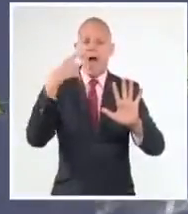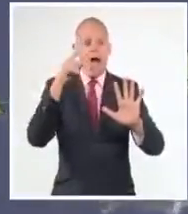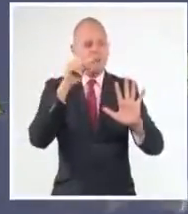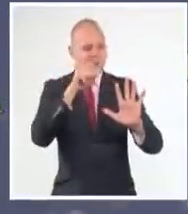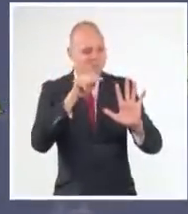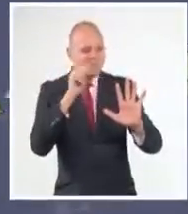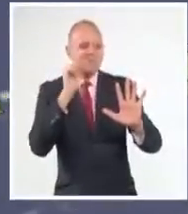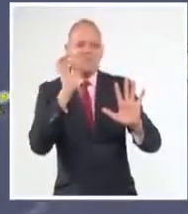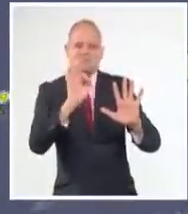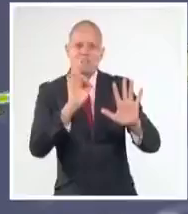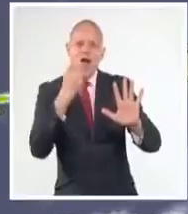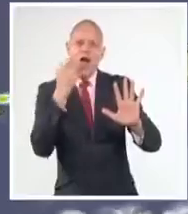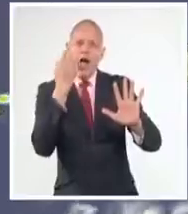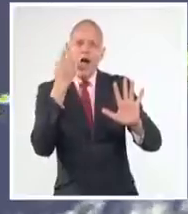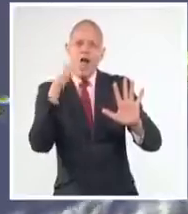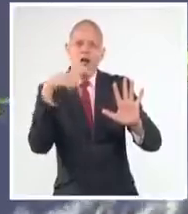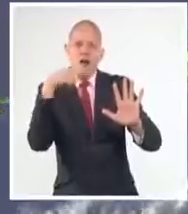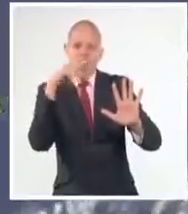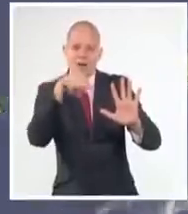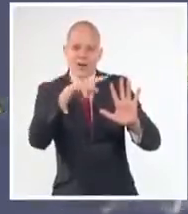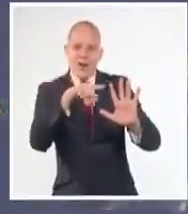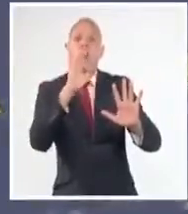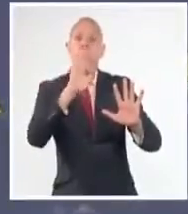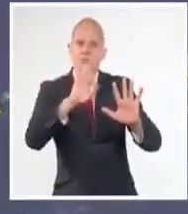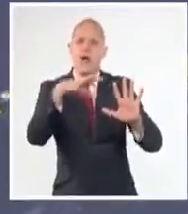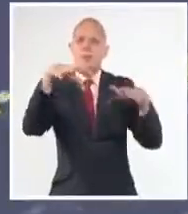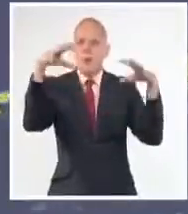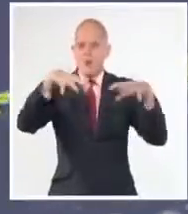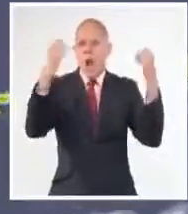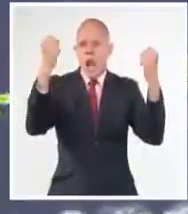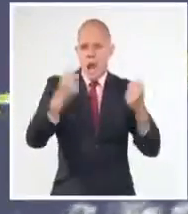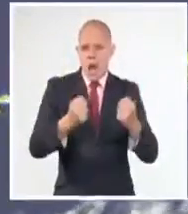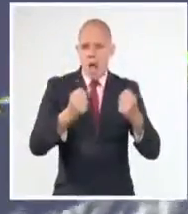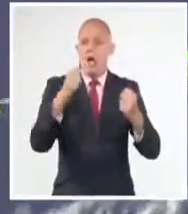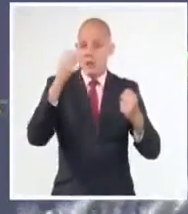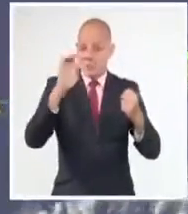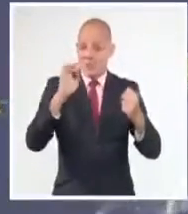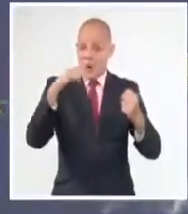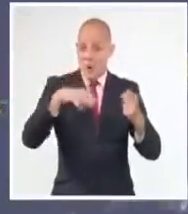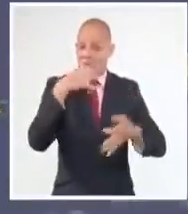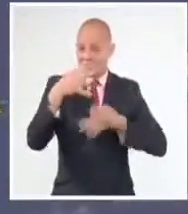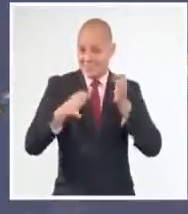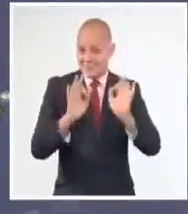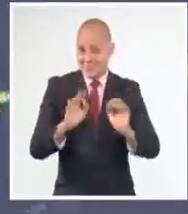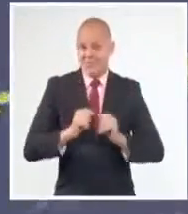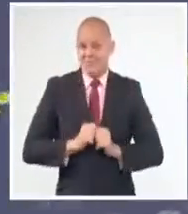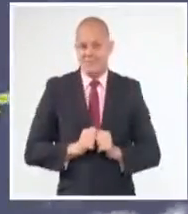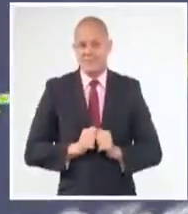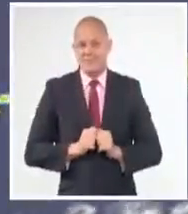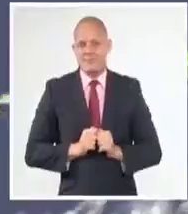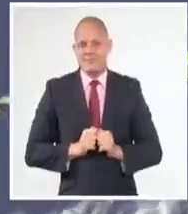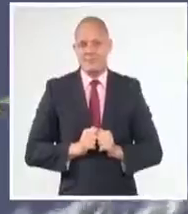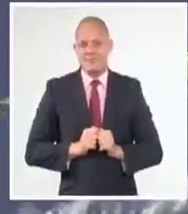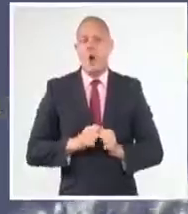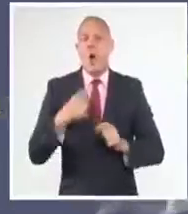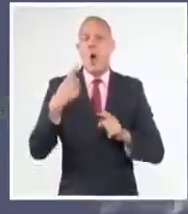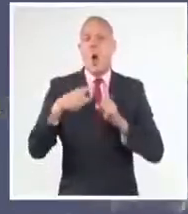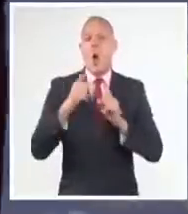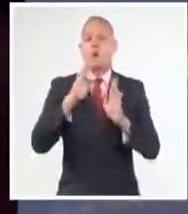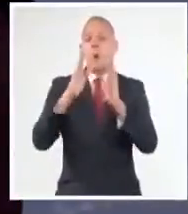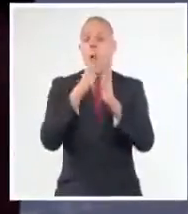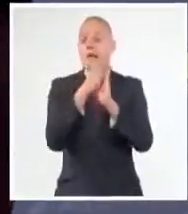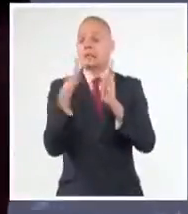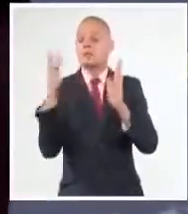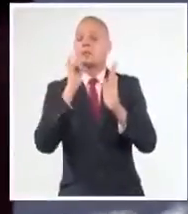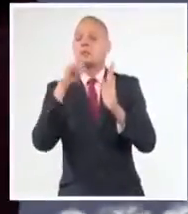observar el área de nublados con fuerte actividad de tormenta como ocurrió esta tormenta local severa en las Tunas y también en la